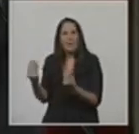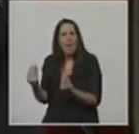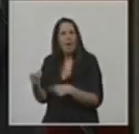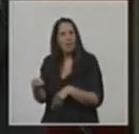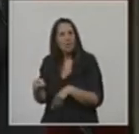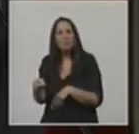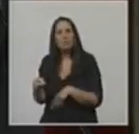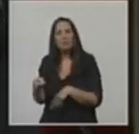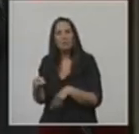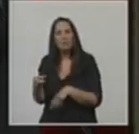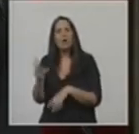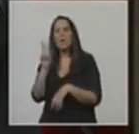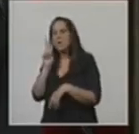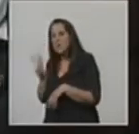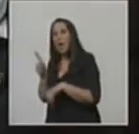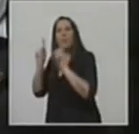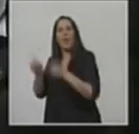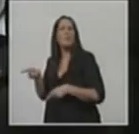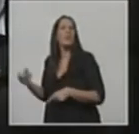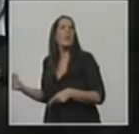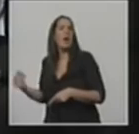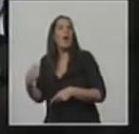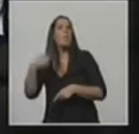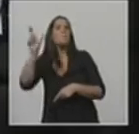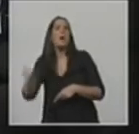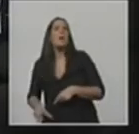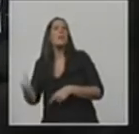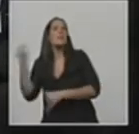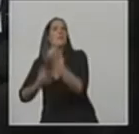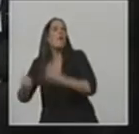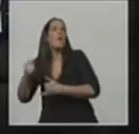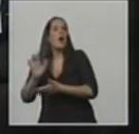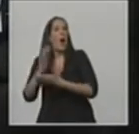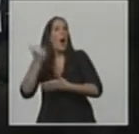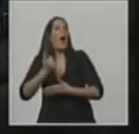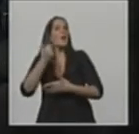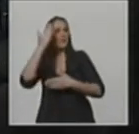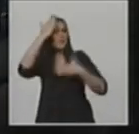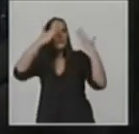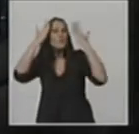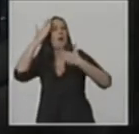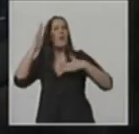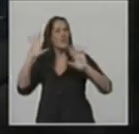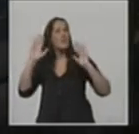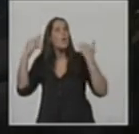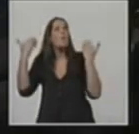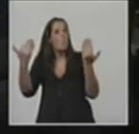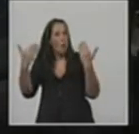Una esperanza arrolladora. Una convicción de que juntos vamos a salir adelante.